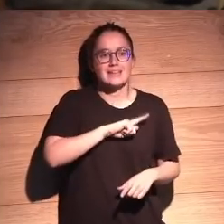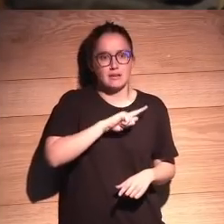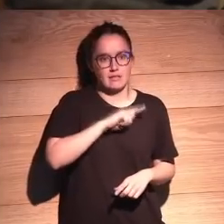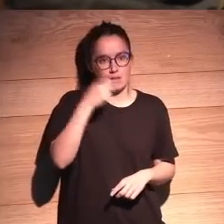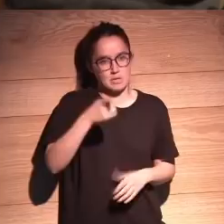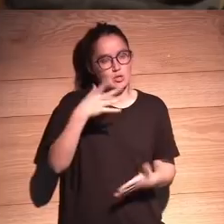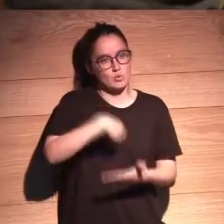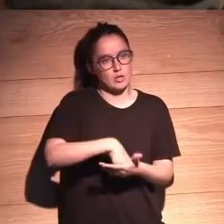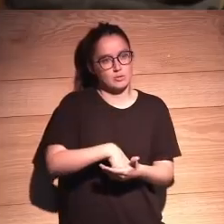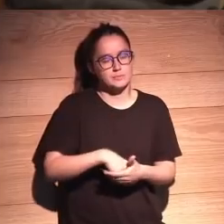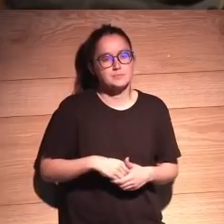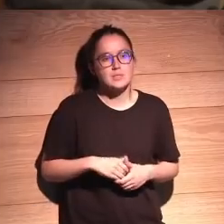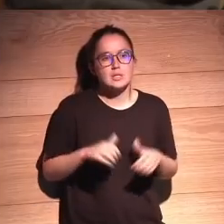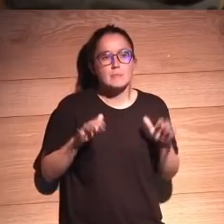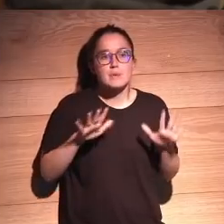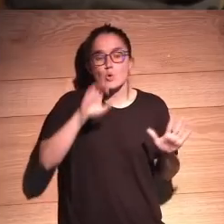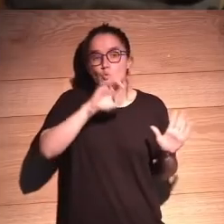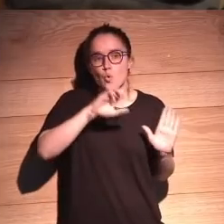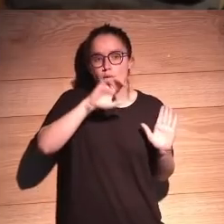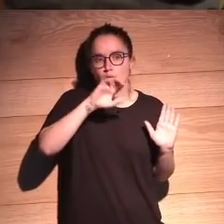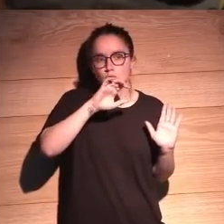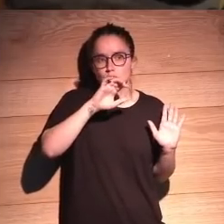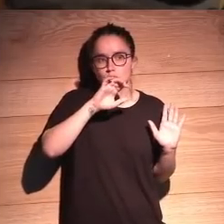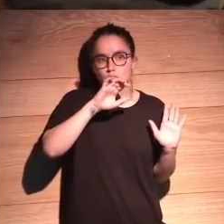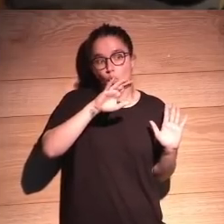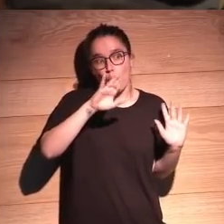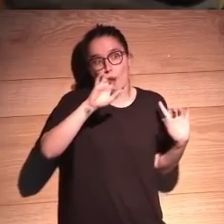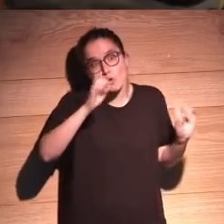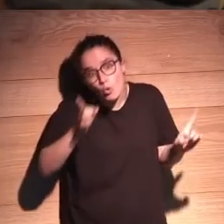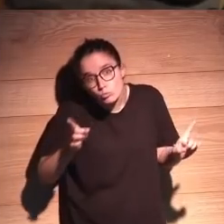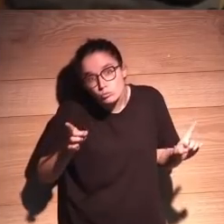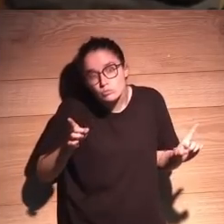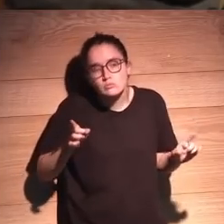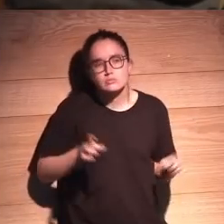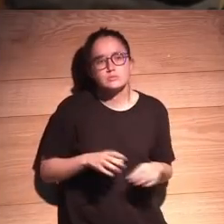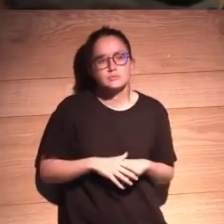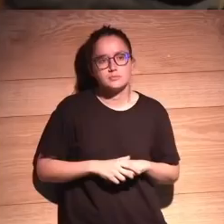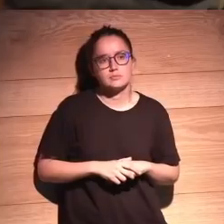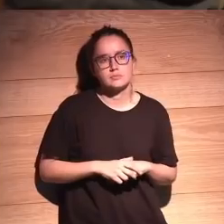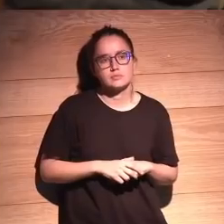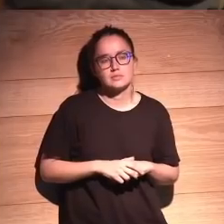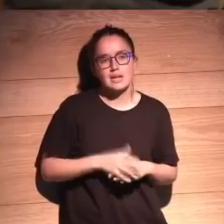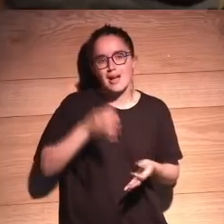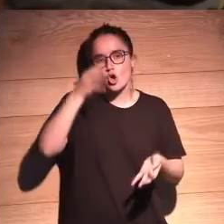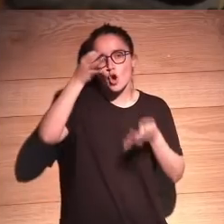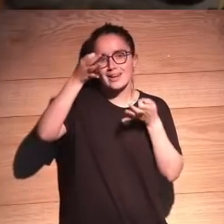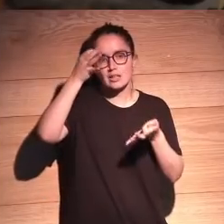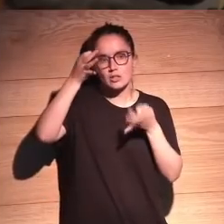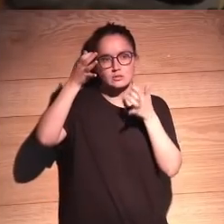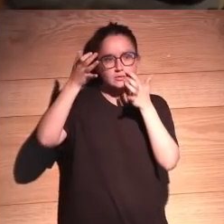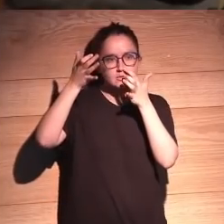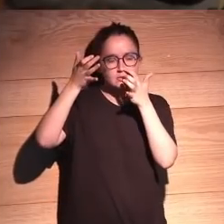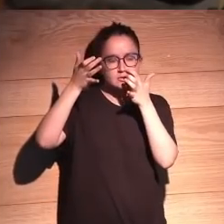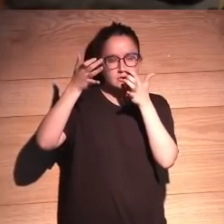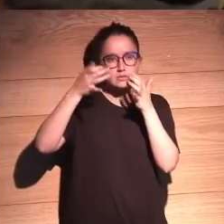implementar instrumentos éticos pero curiosamente o no lo curiosamente la donde la concreción de donde